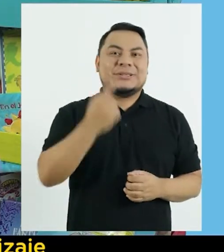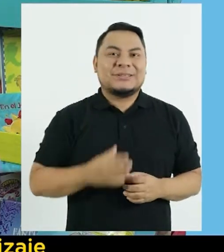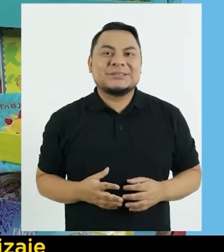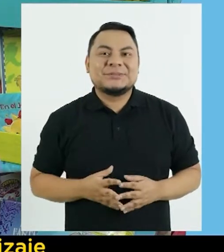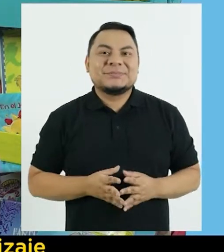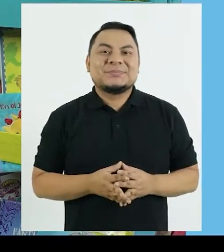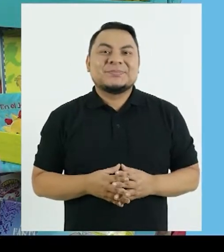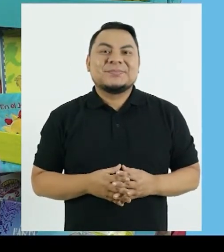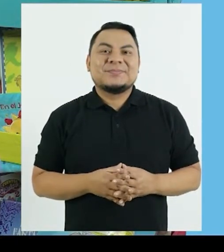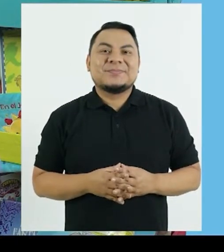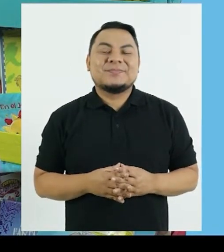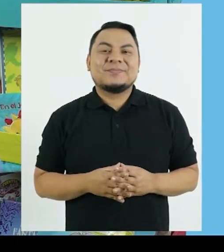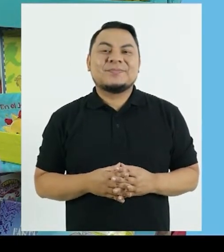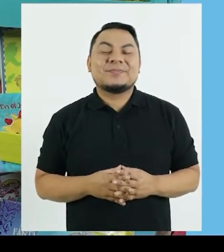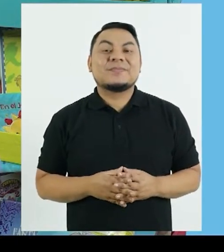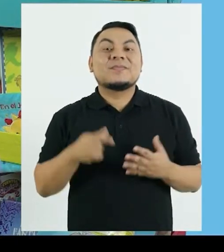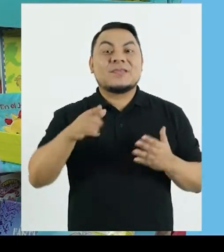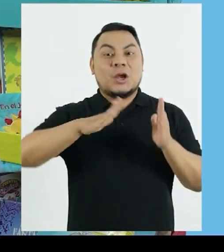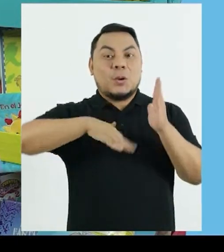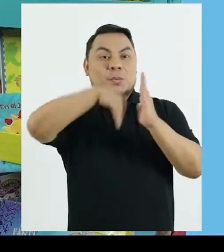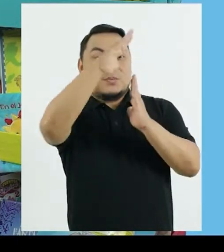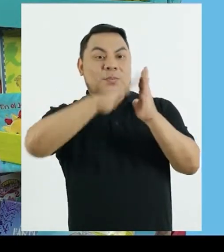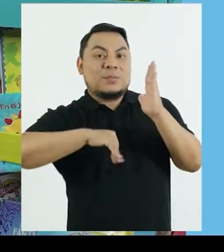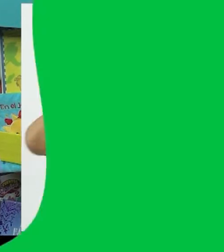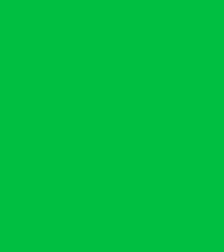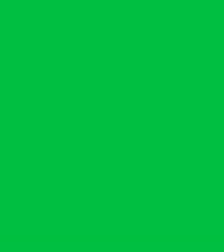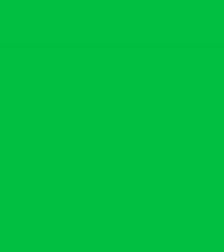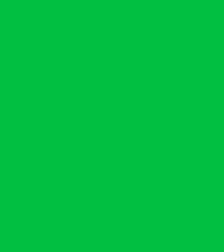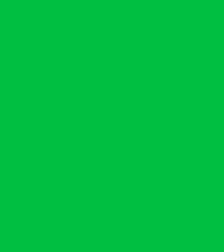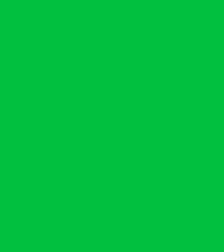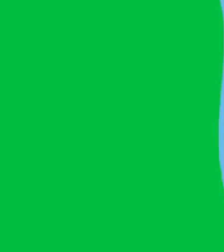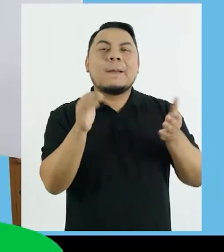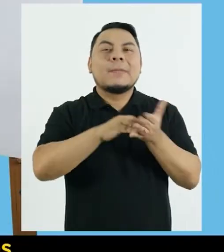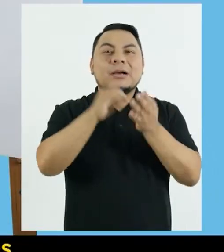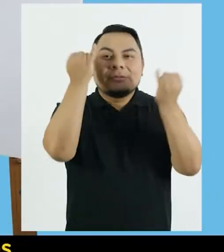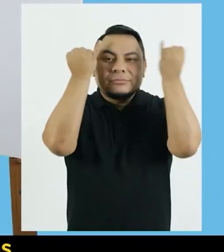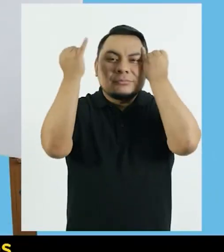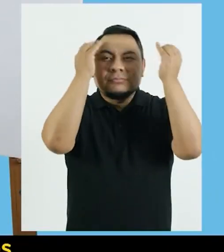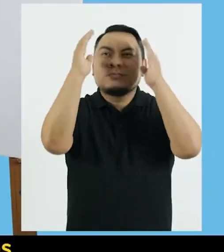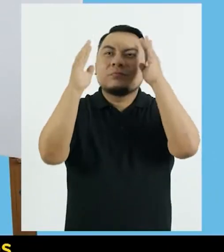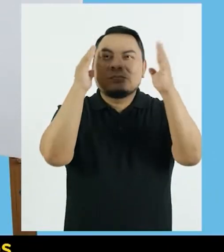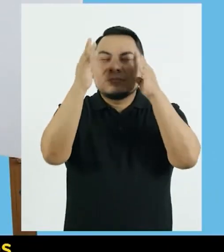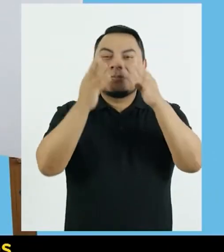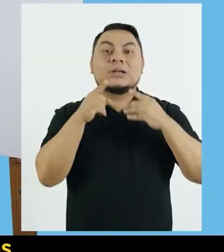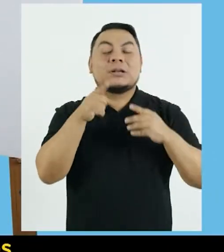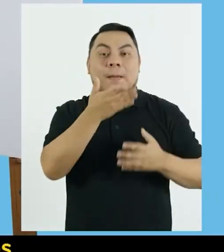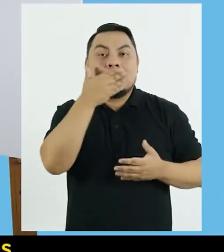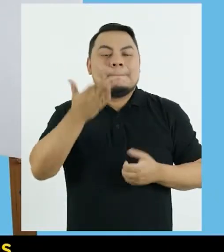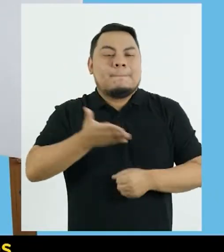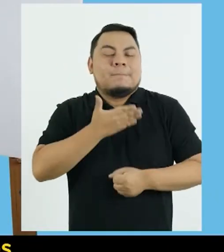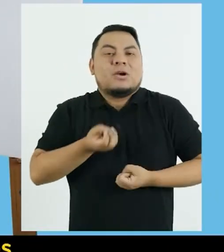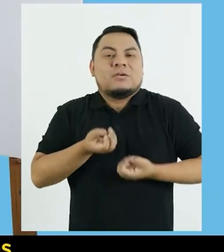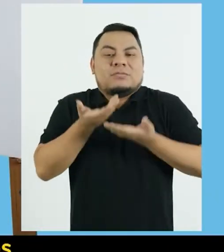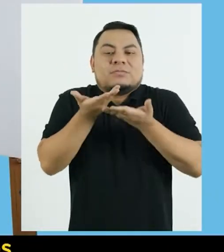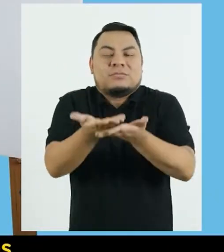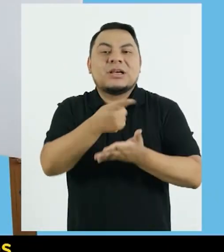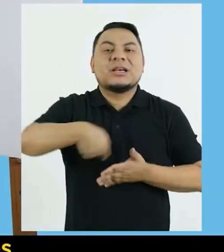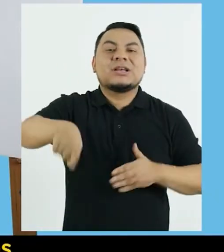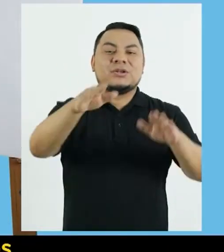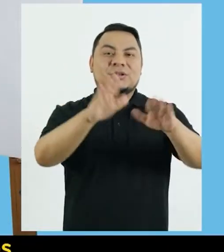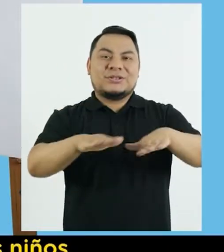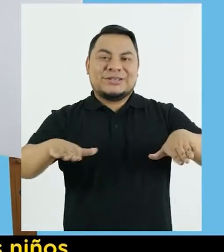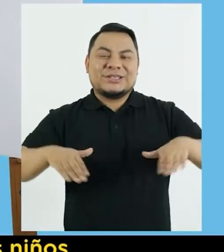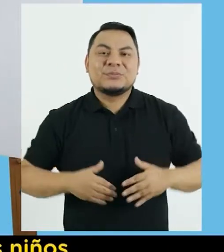aprendizaje Mi Familia es Única La pintura nos hace más